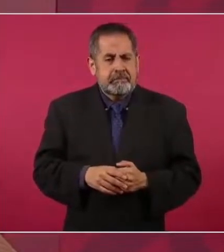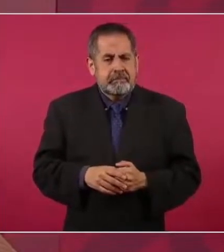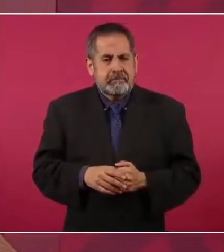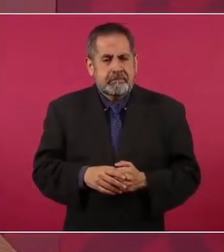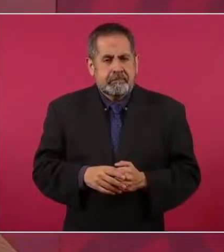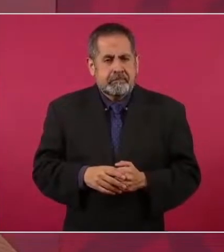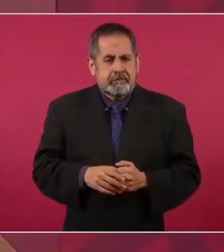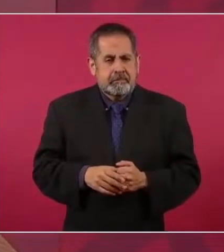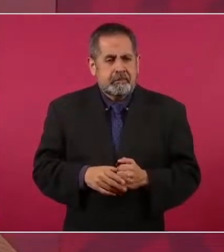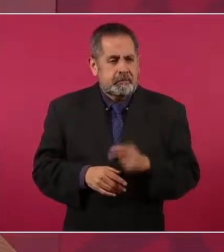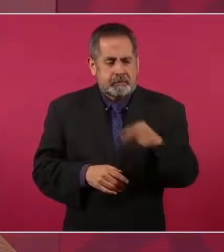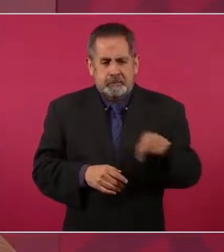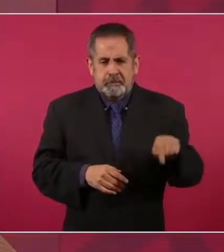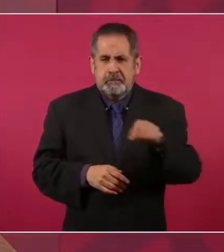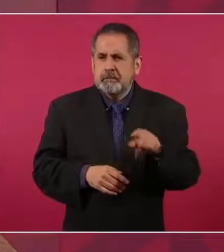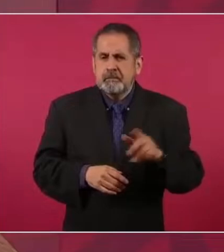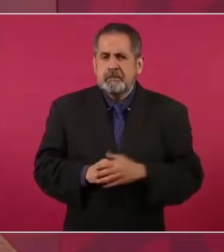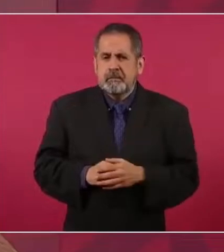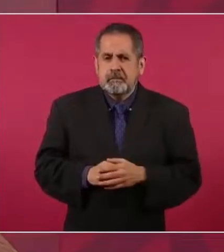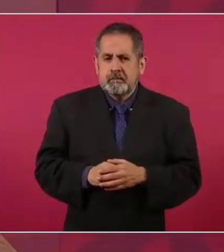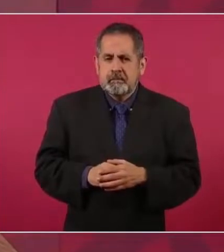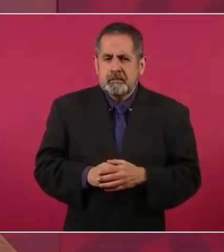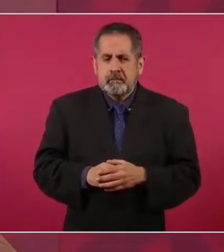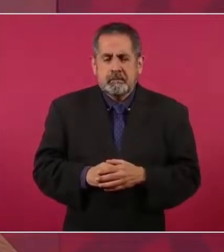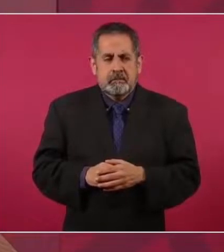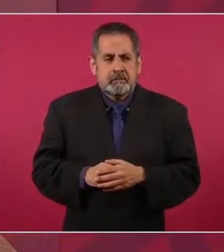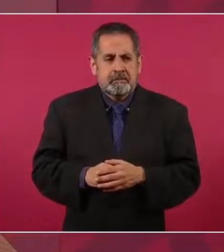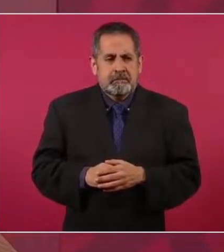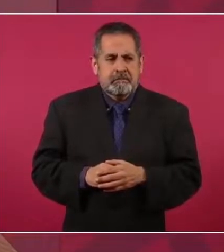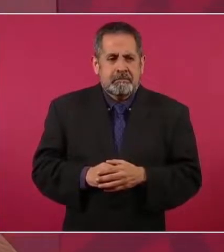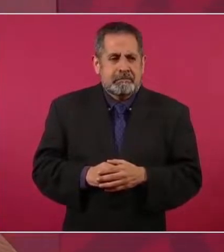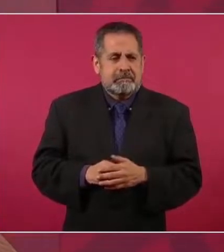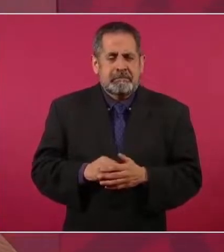No han perdido valores